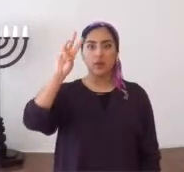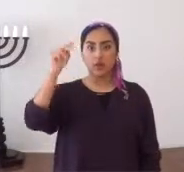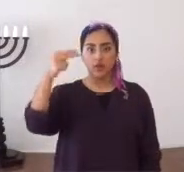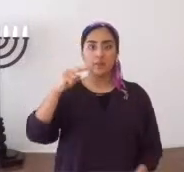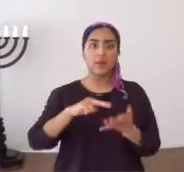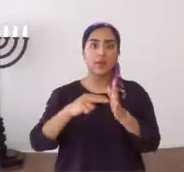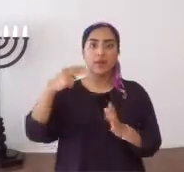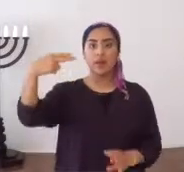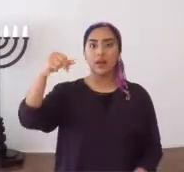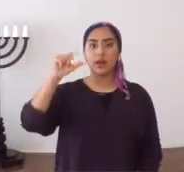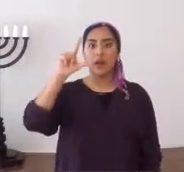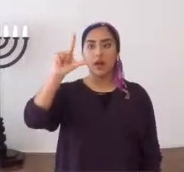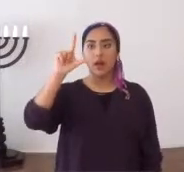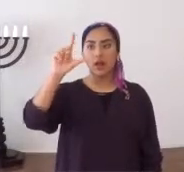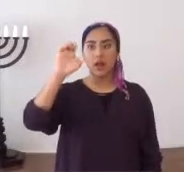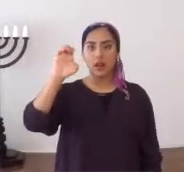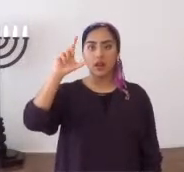Yahweh.